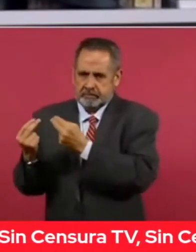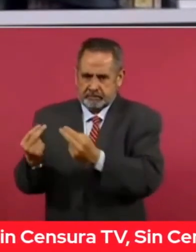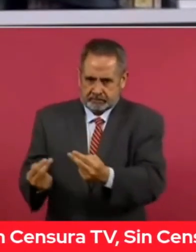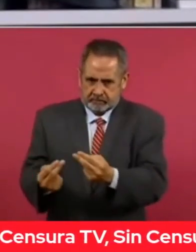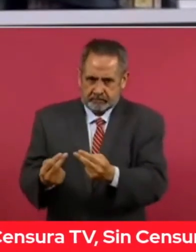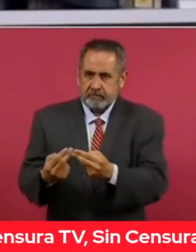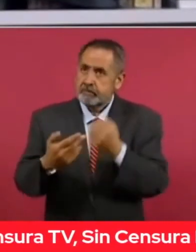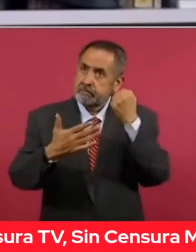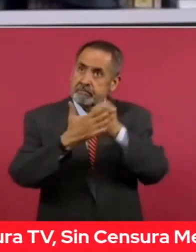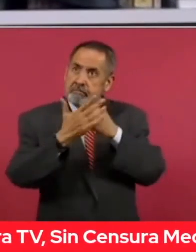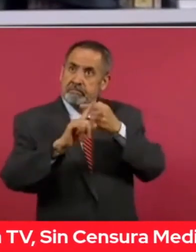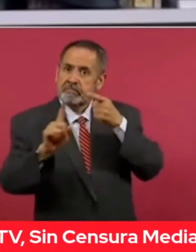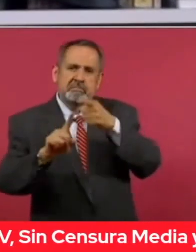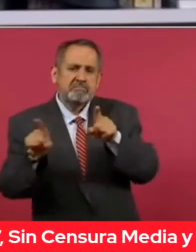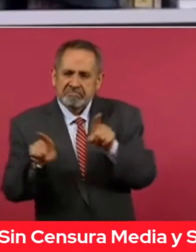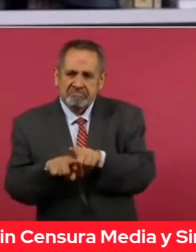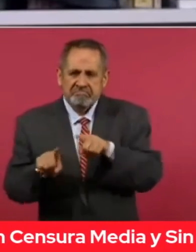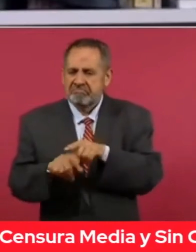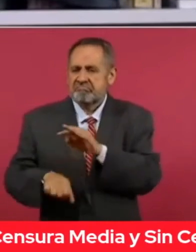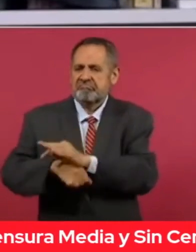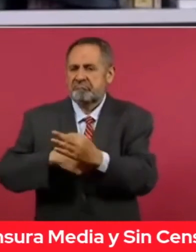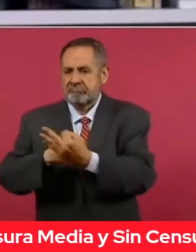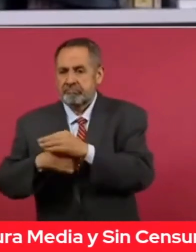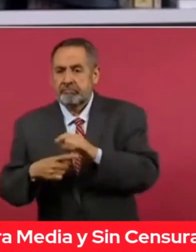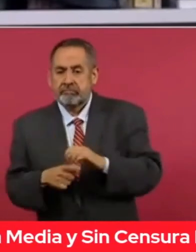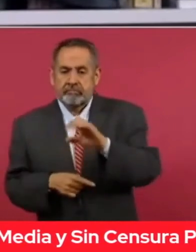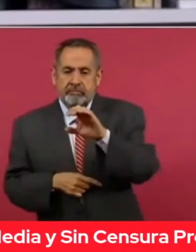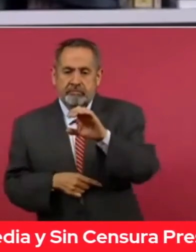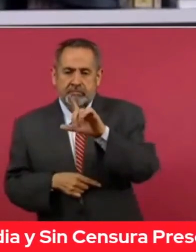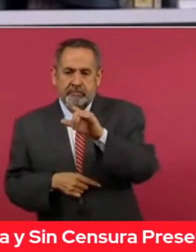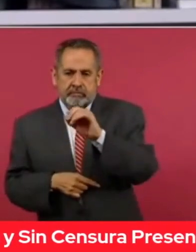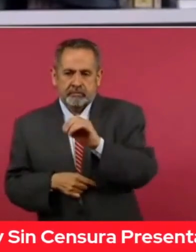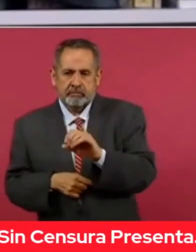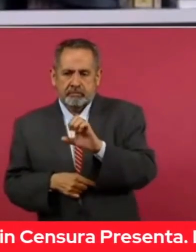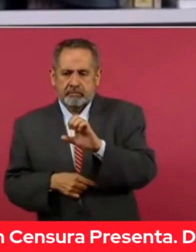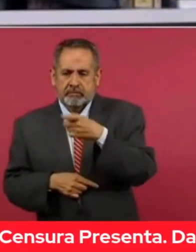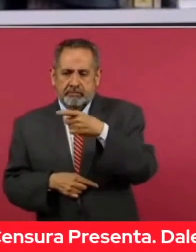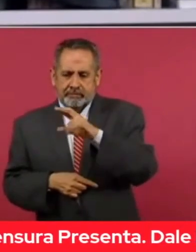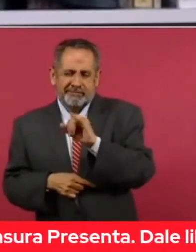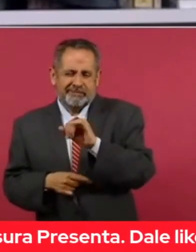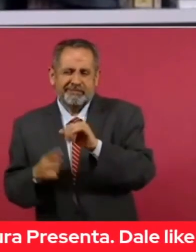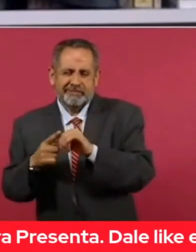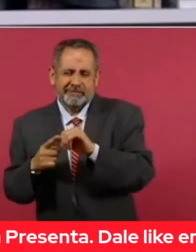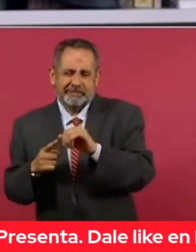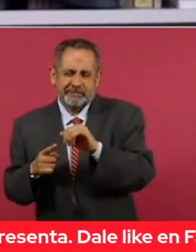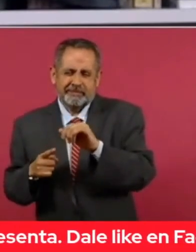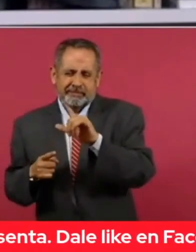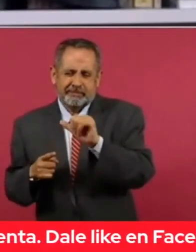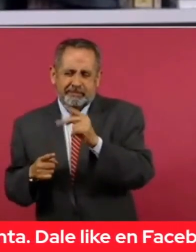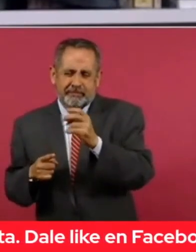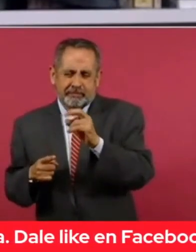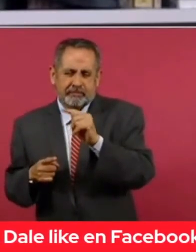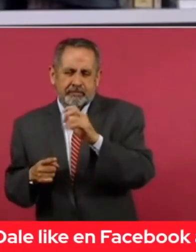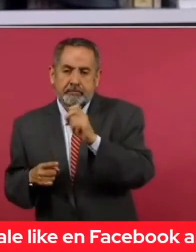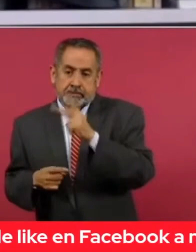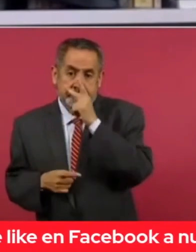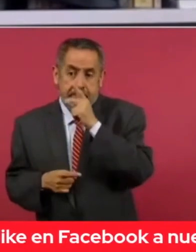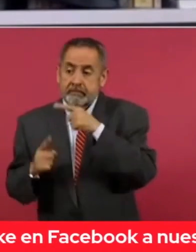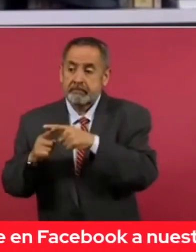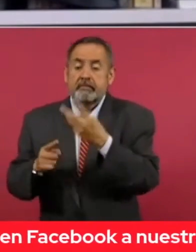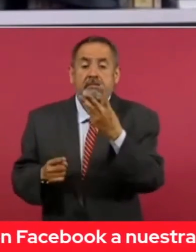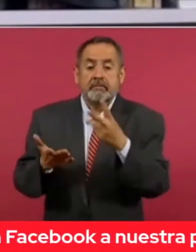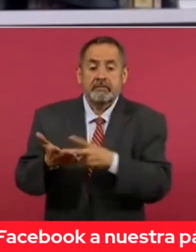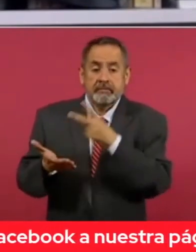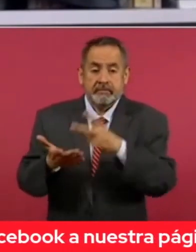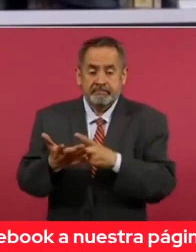los mismos intereses. Claudio X. González Laporte, el padre, ha presidido tres veces